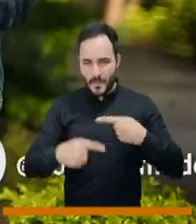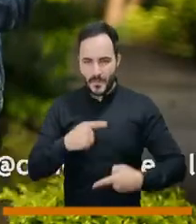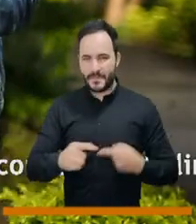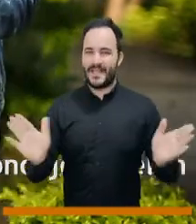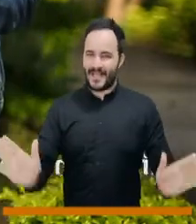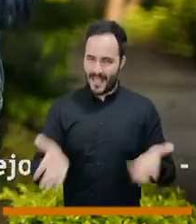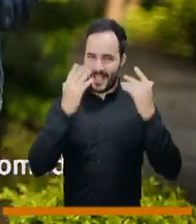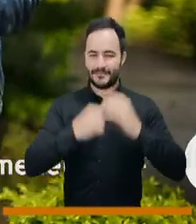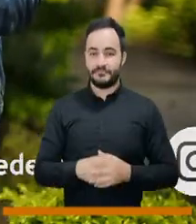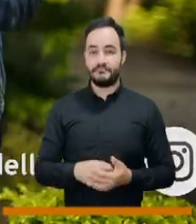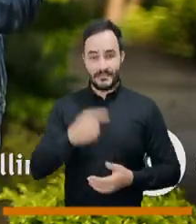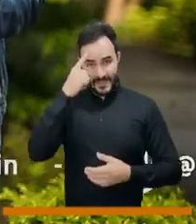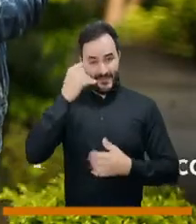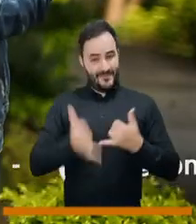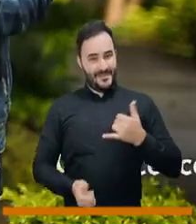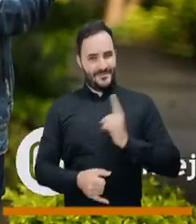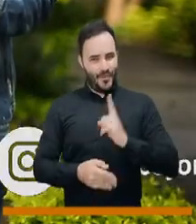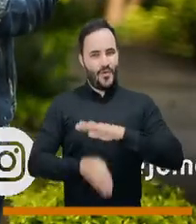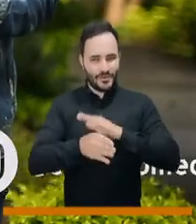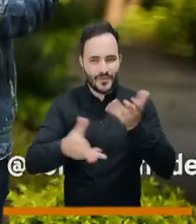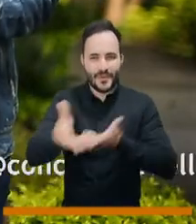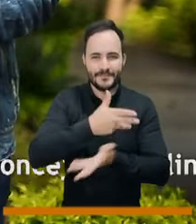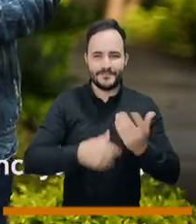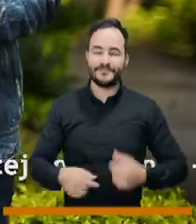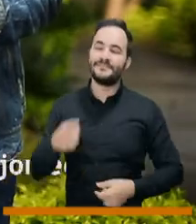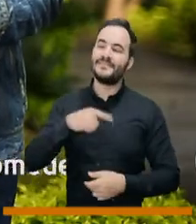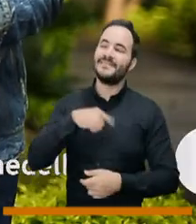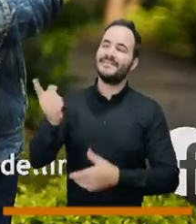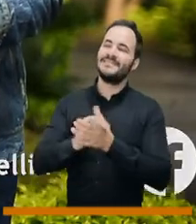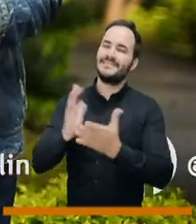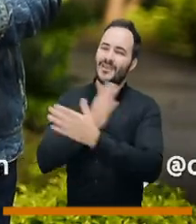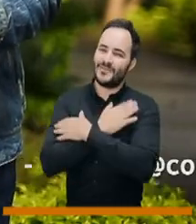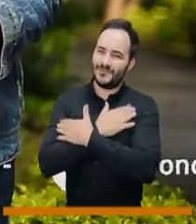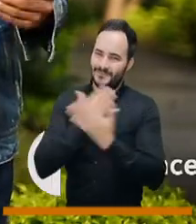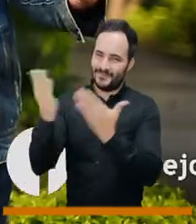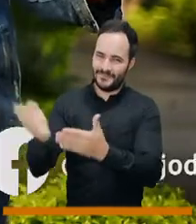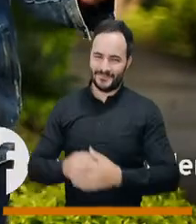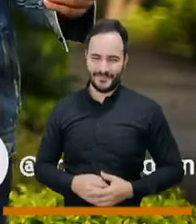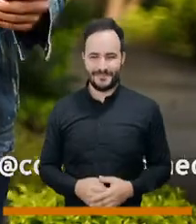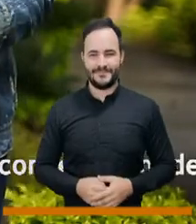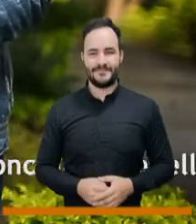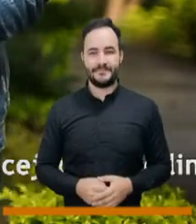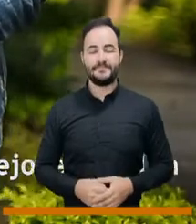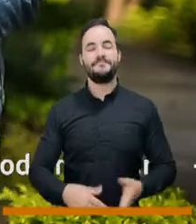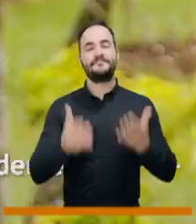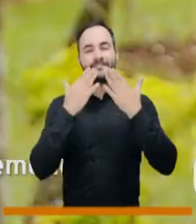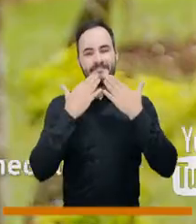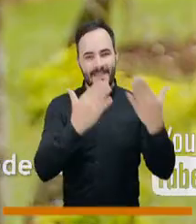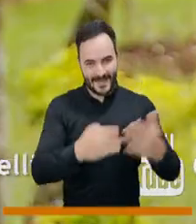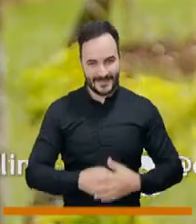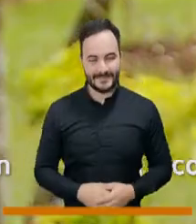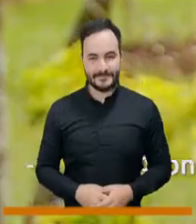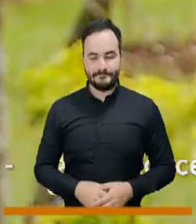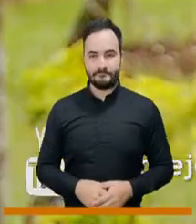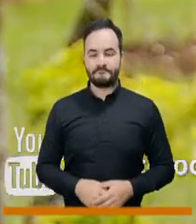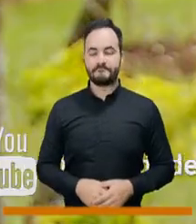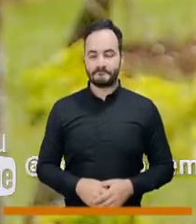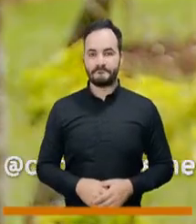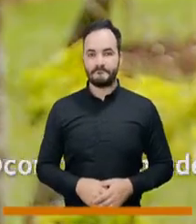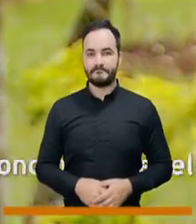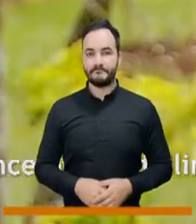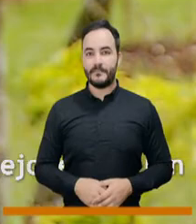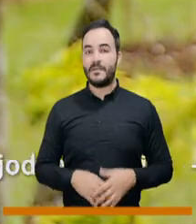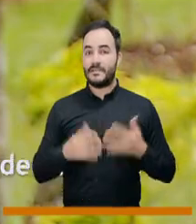donde la conversación no termina. Katherine, un gusto haberlos saludado el día de hoy y seguimos de frente a gente. Muchísimas